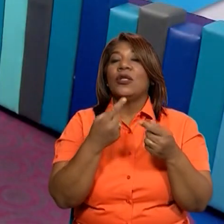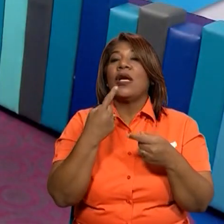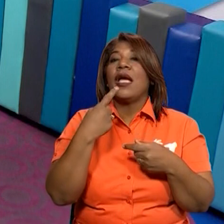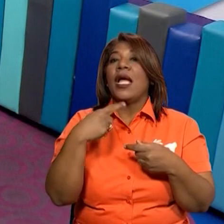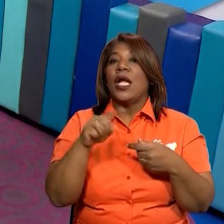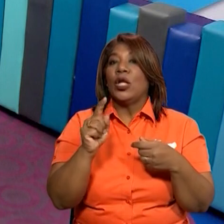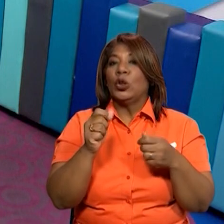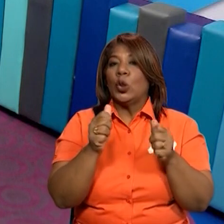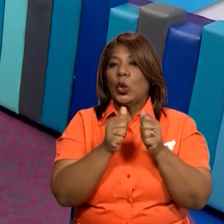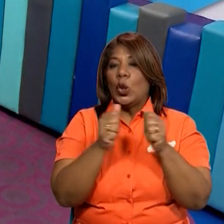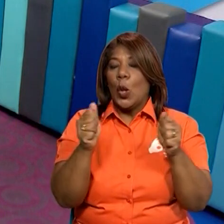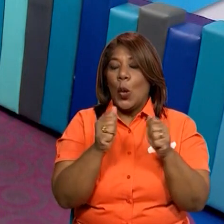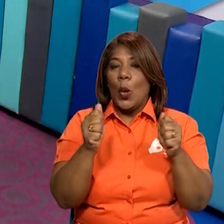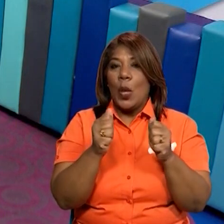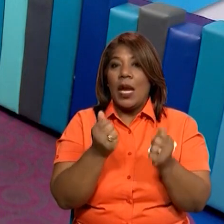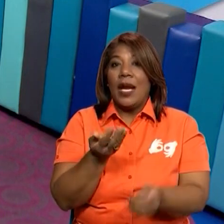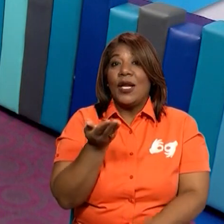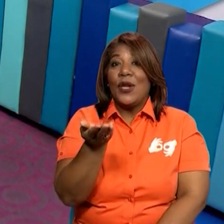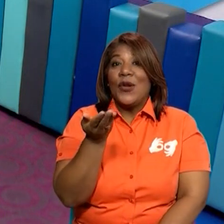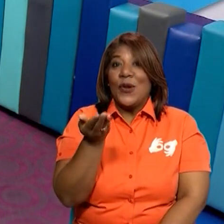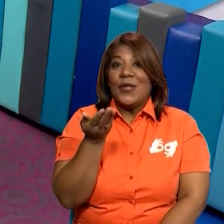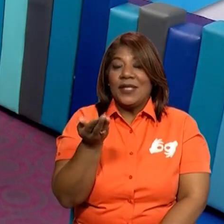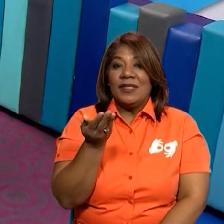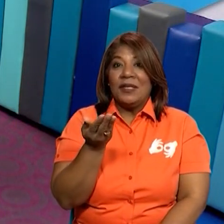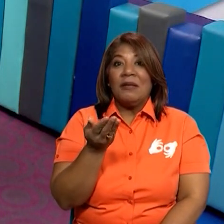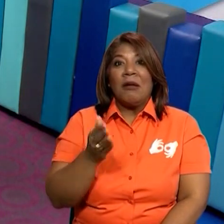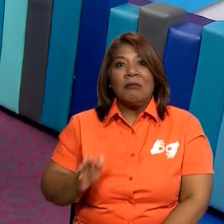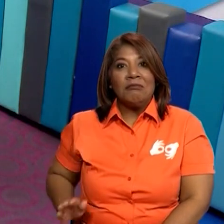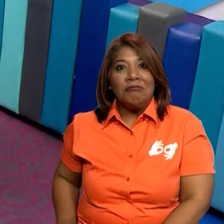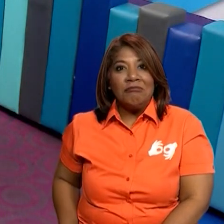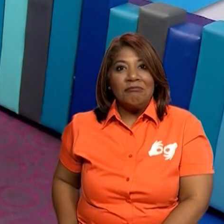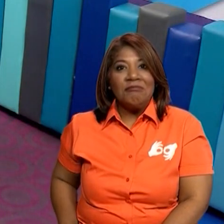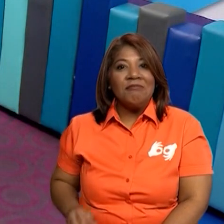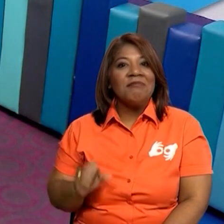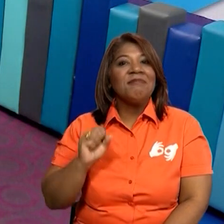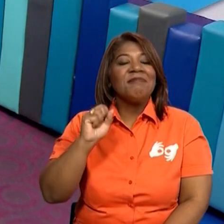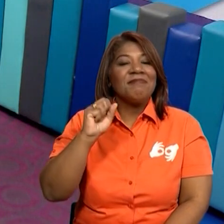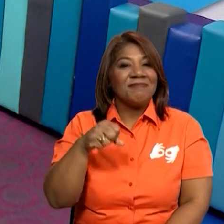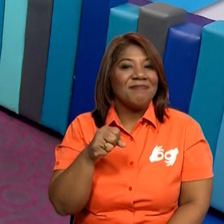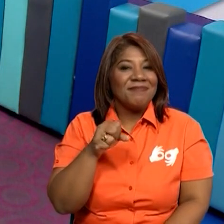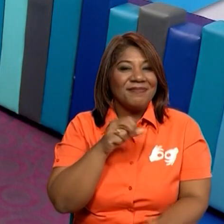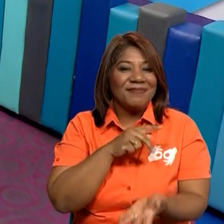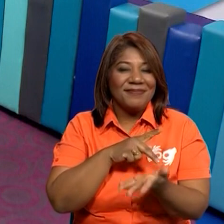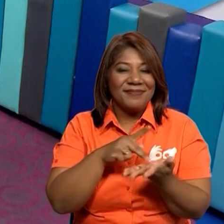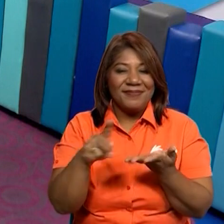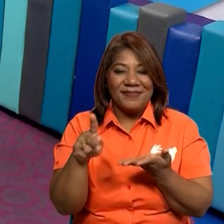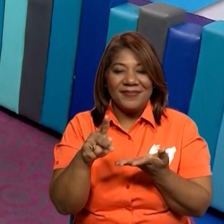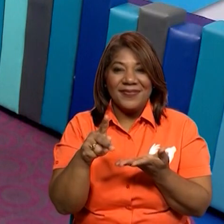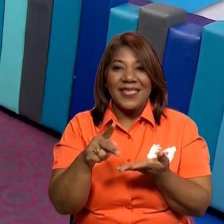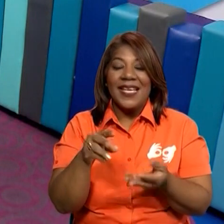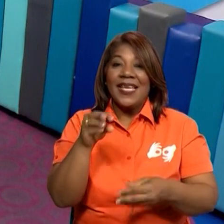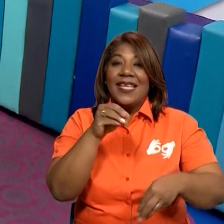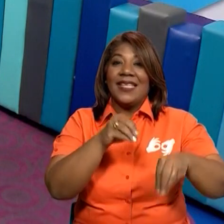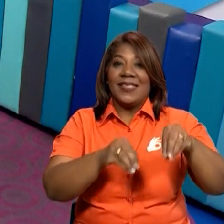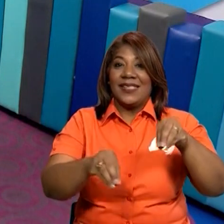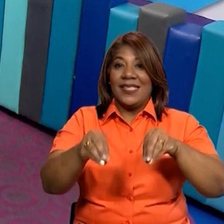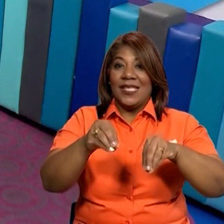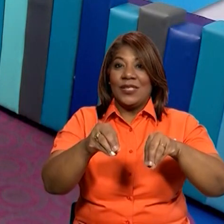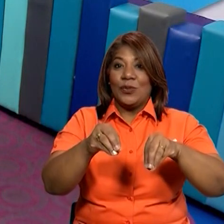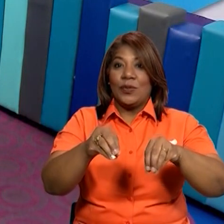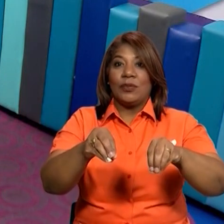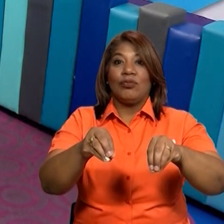el centésimo y lo que podemos pagar. Encontramos que en el supermercado también tenemos una caja